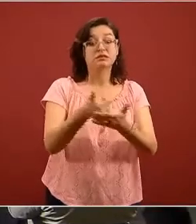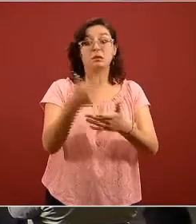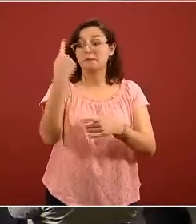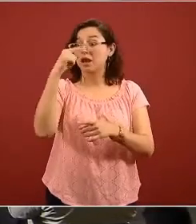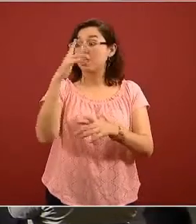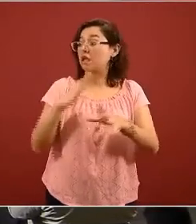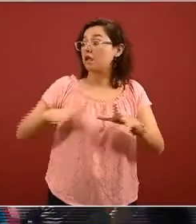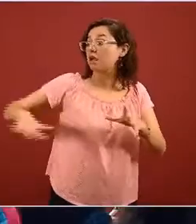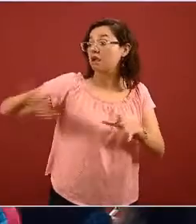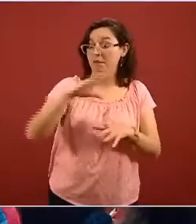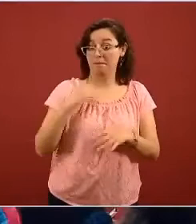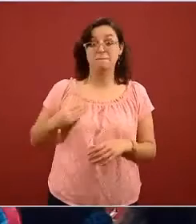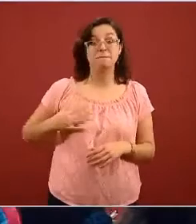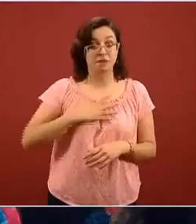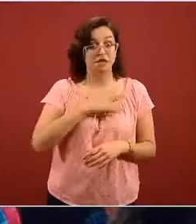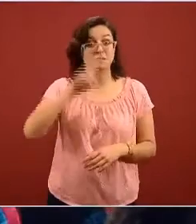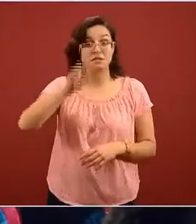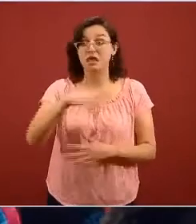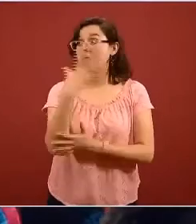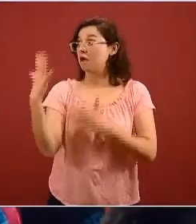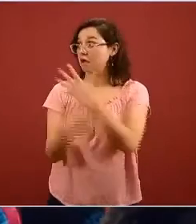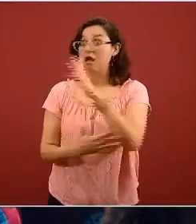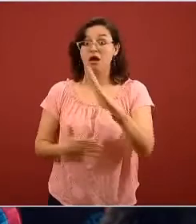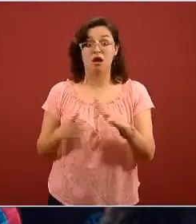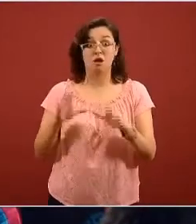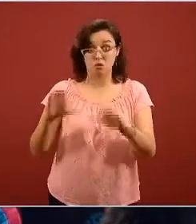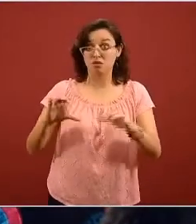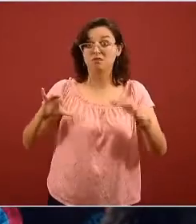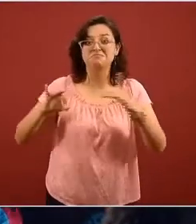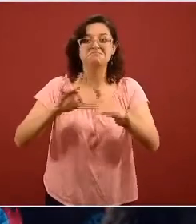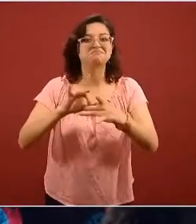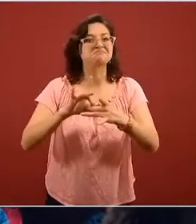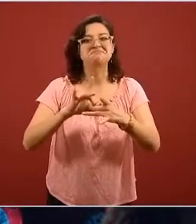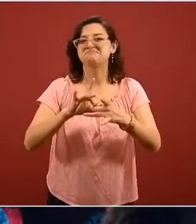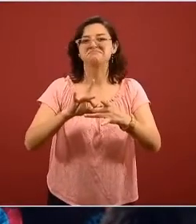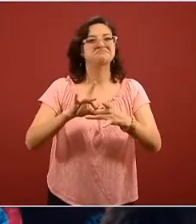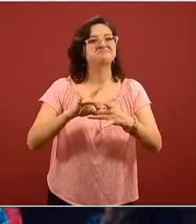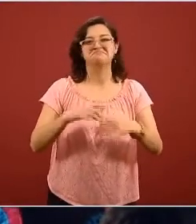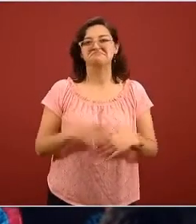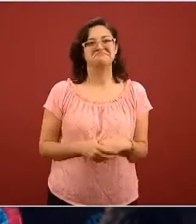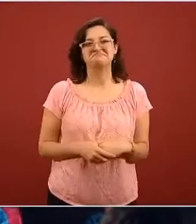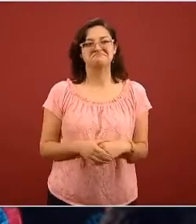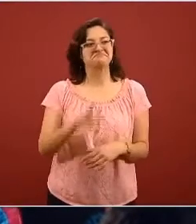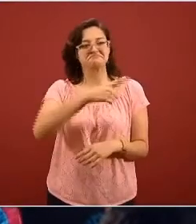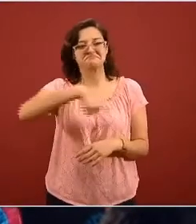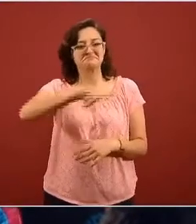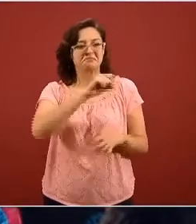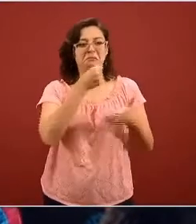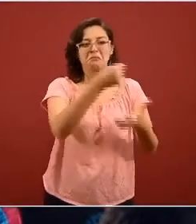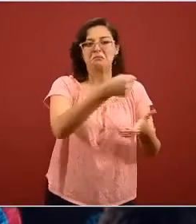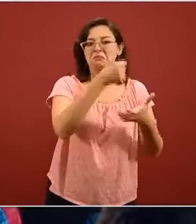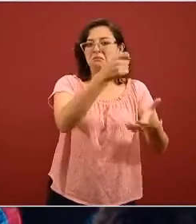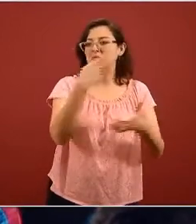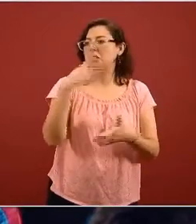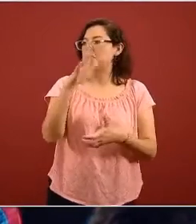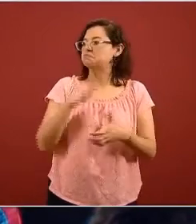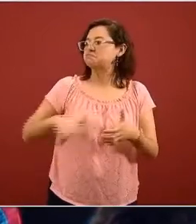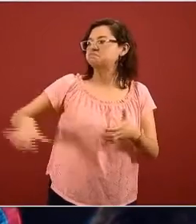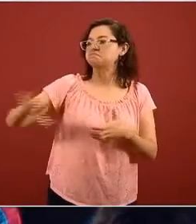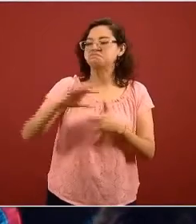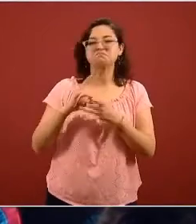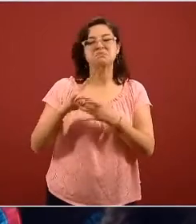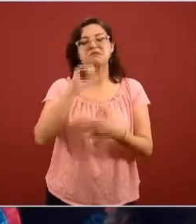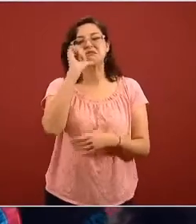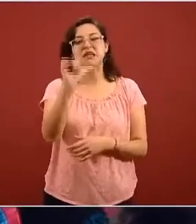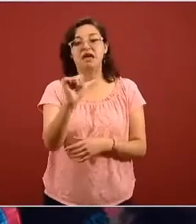bienestar social con el cuidado ambiental para eso necesitamos un régimen político como es el que se está construyendo